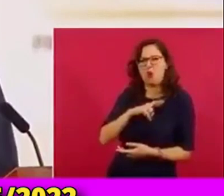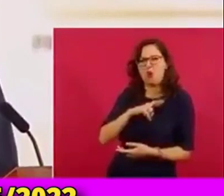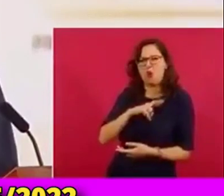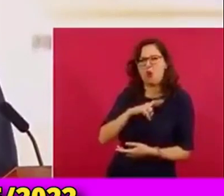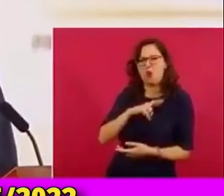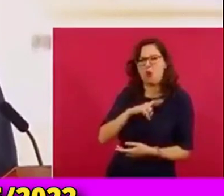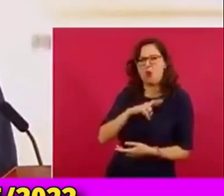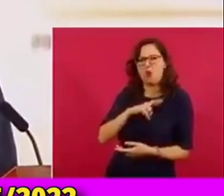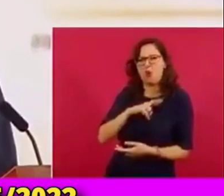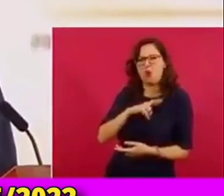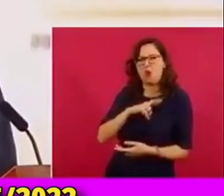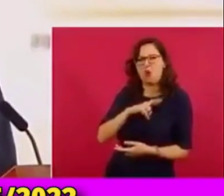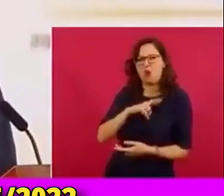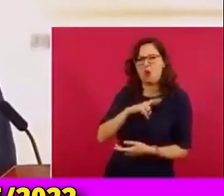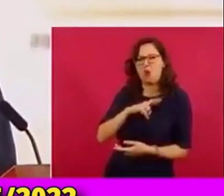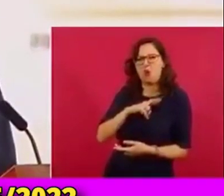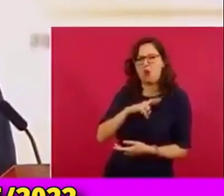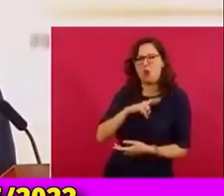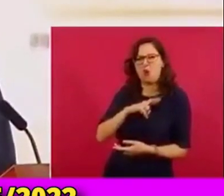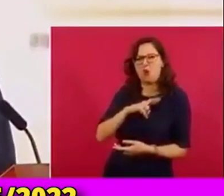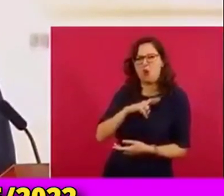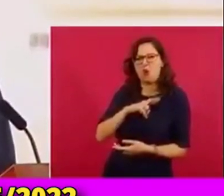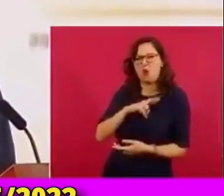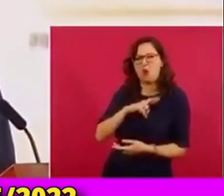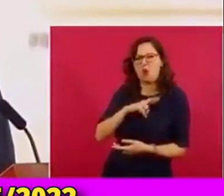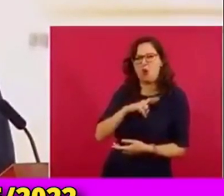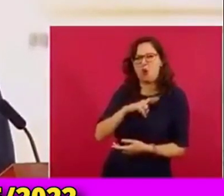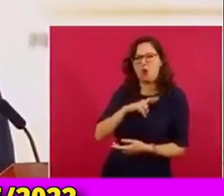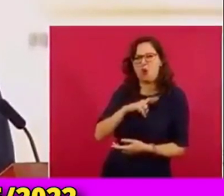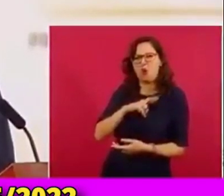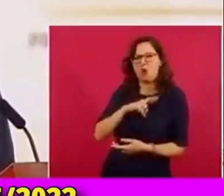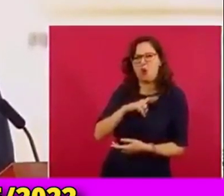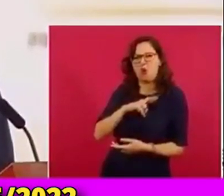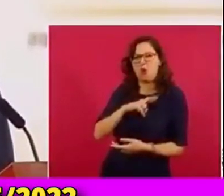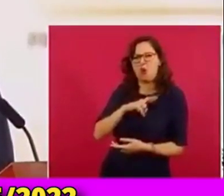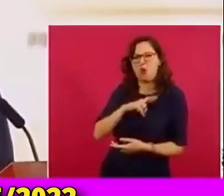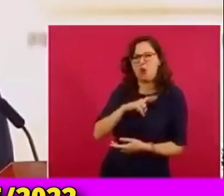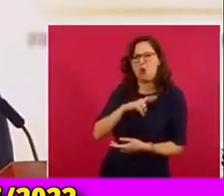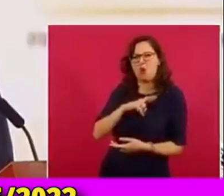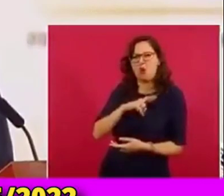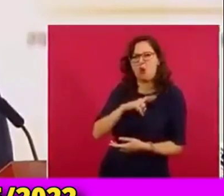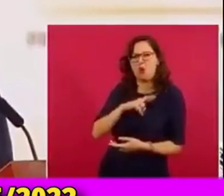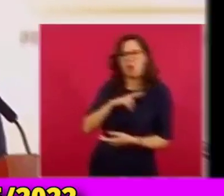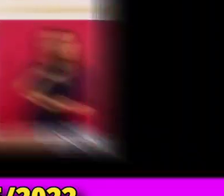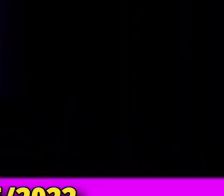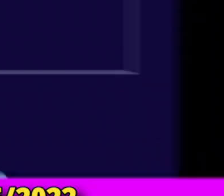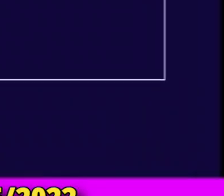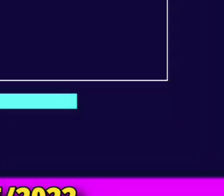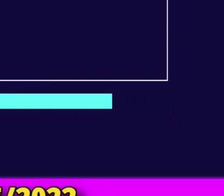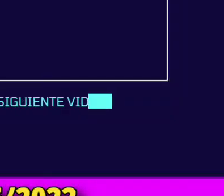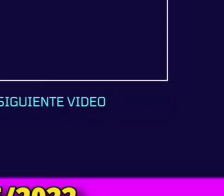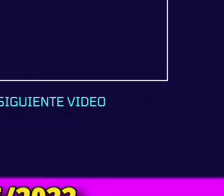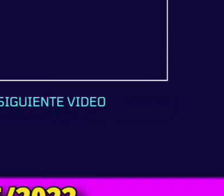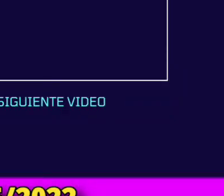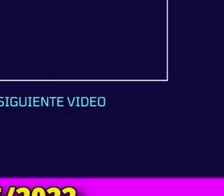aquí abajo. Ya sabes, dale me gusta, compártelo y suscríbete. Muchísimas gracias. Viva la libertad. Hasta la próxima.